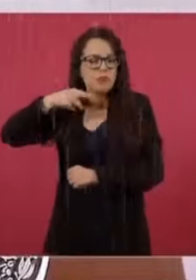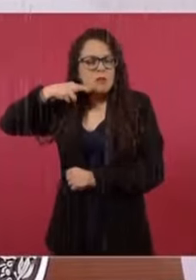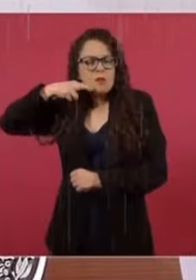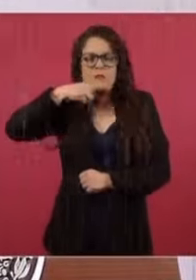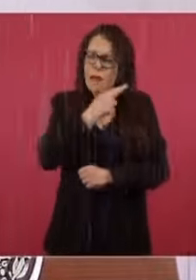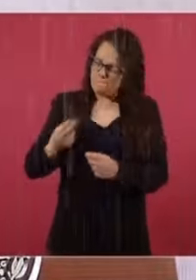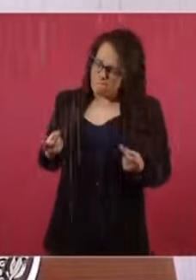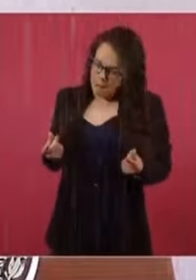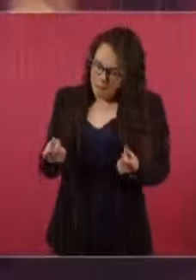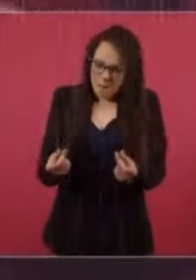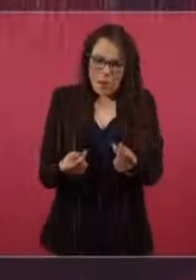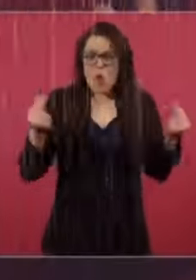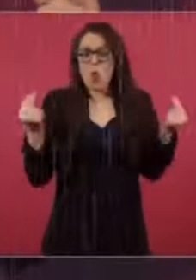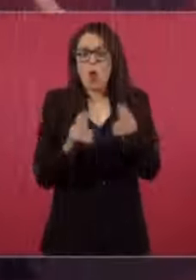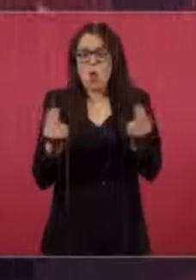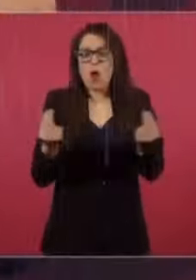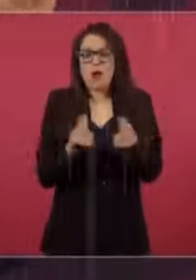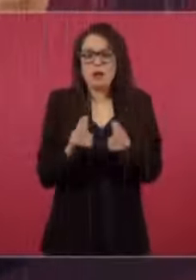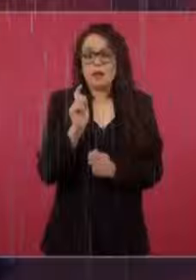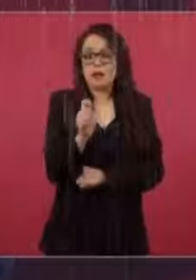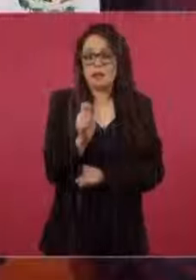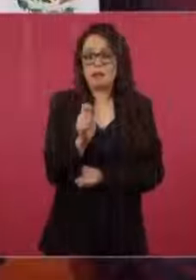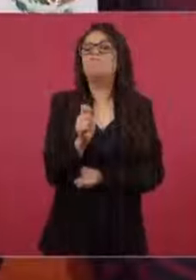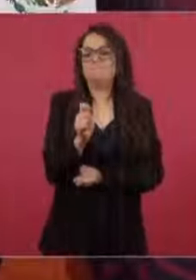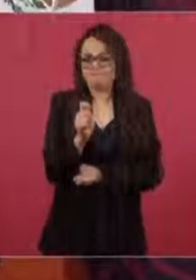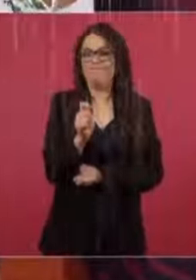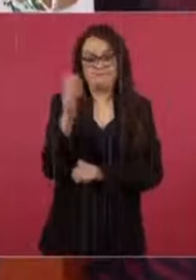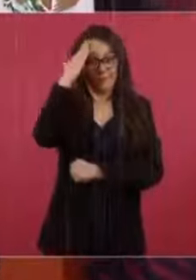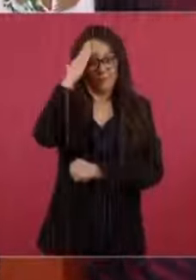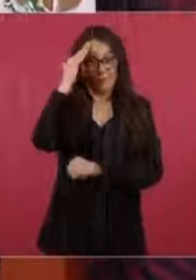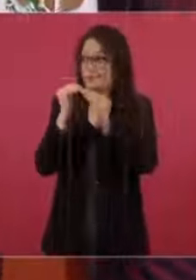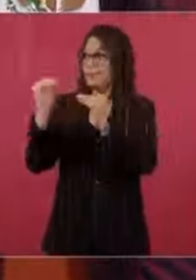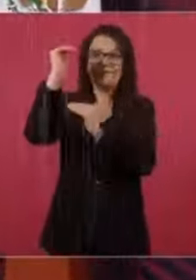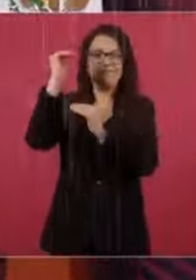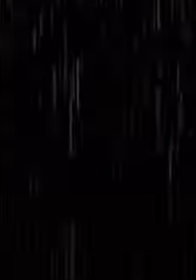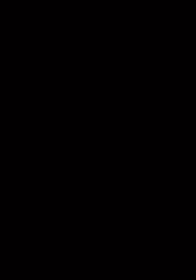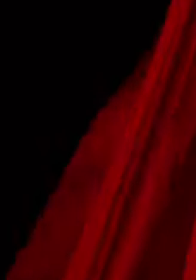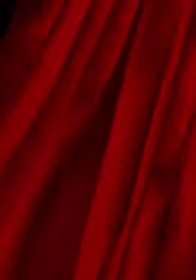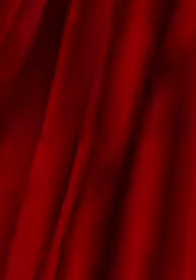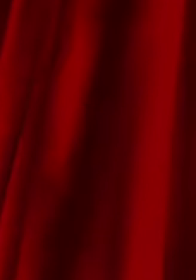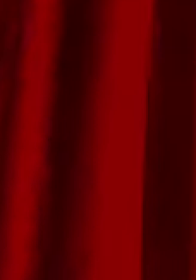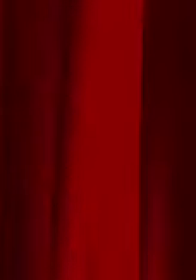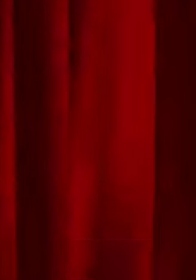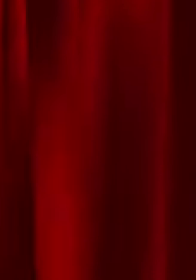rápido, con urgencia, es renovar abajo. Entonces lo primero que hay que elegir es a los jueces.